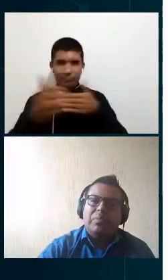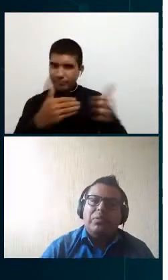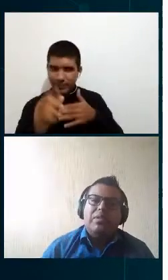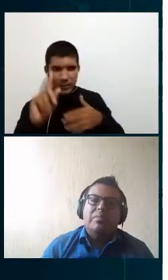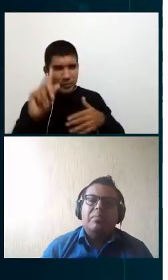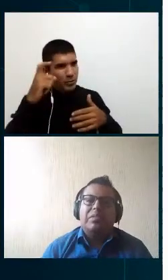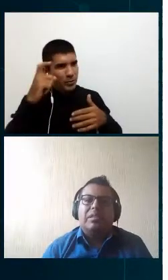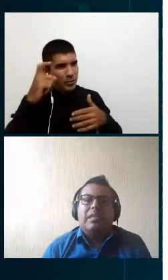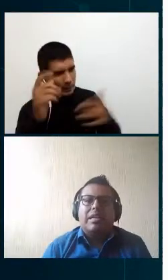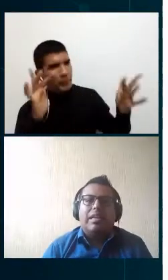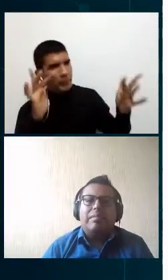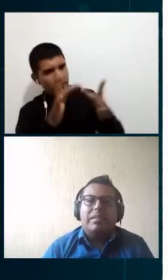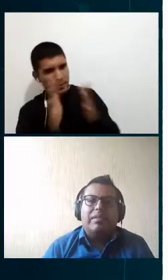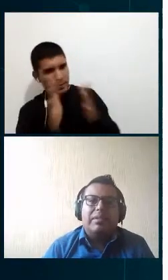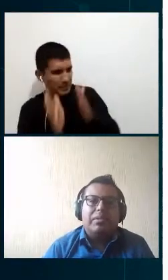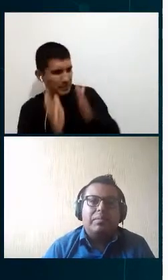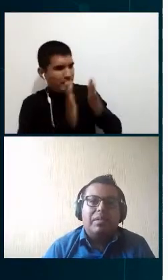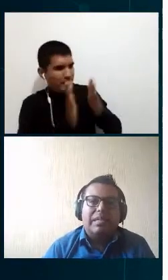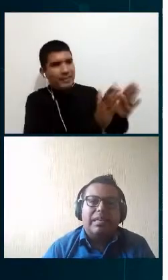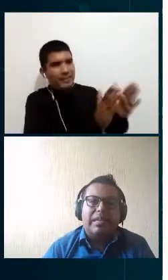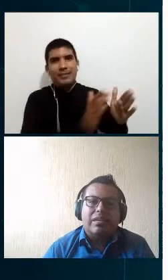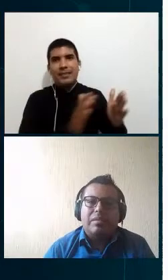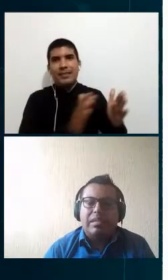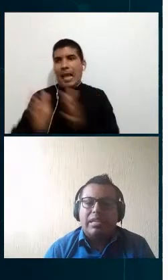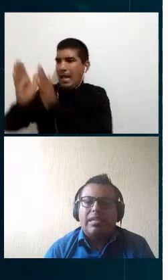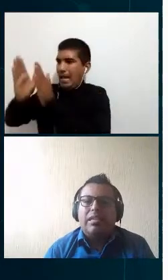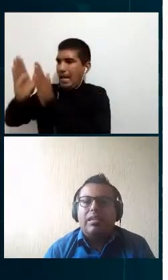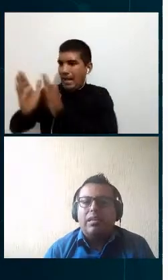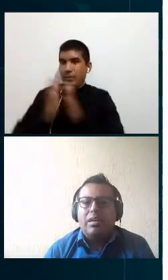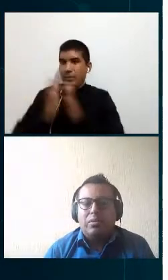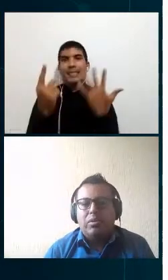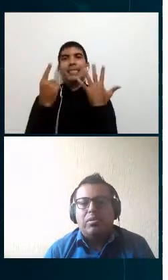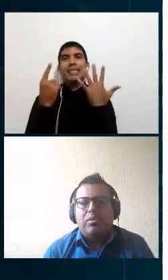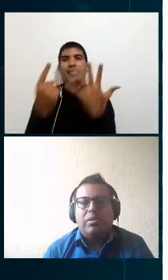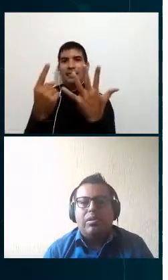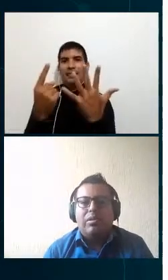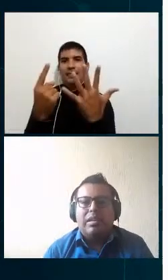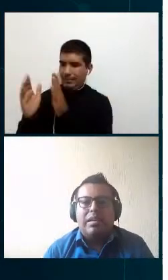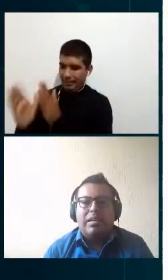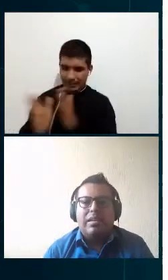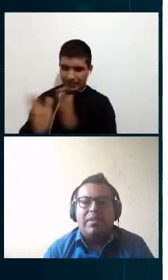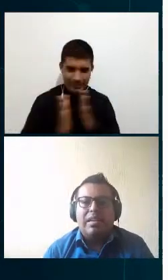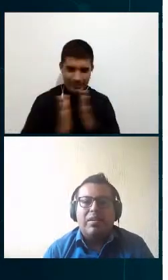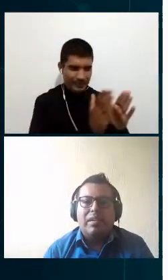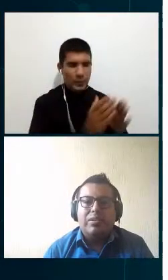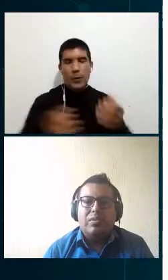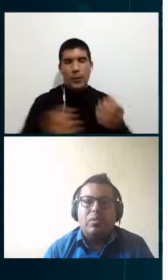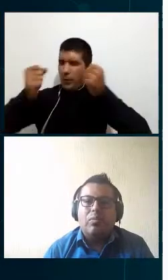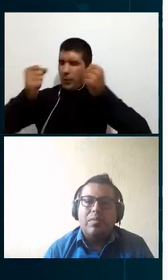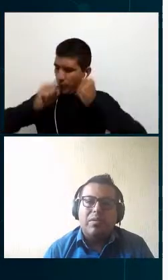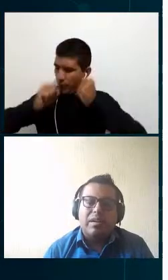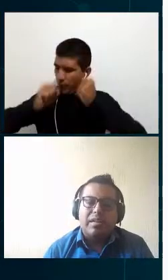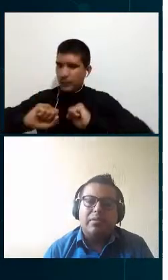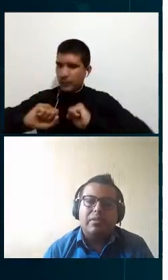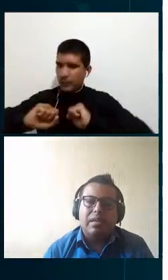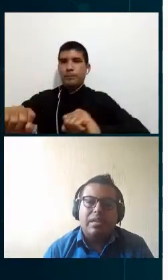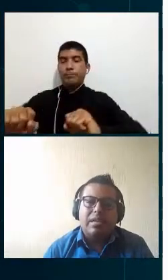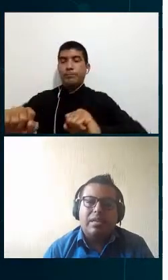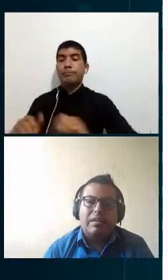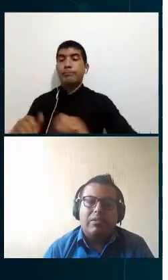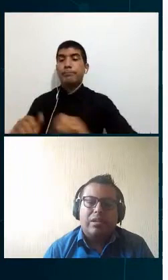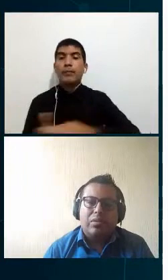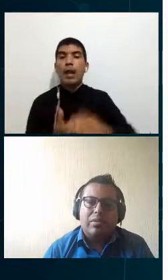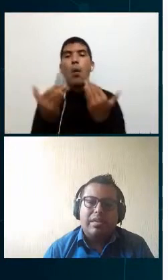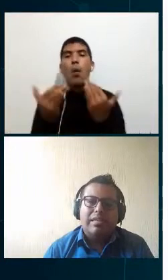por último pues en intervención pues les quería comentar que a nosotros lo que se viene ahora son nuevos retos